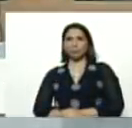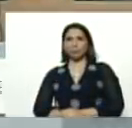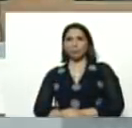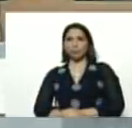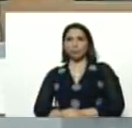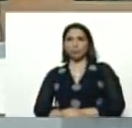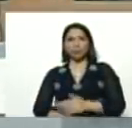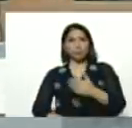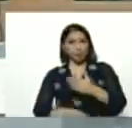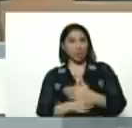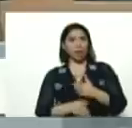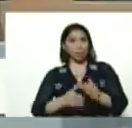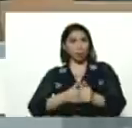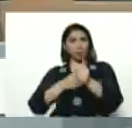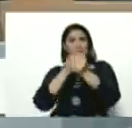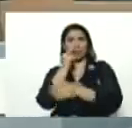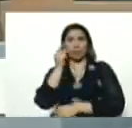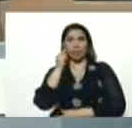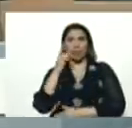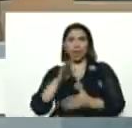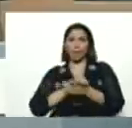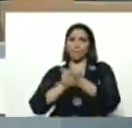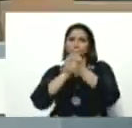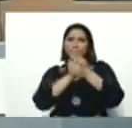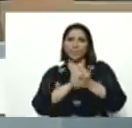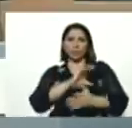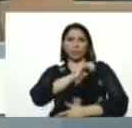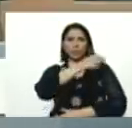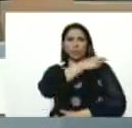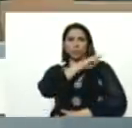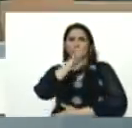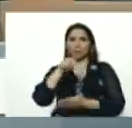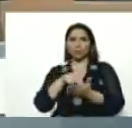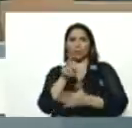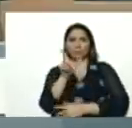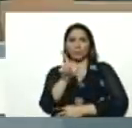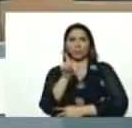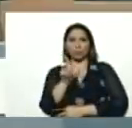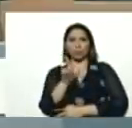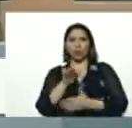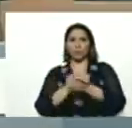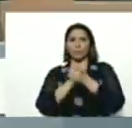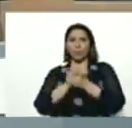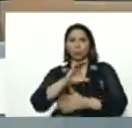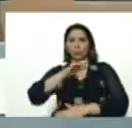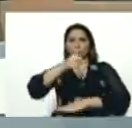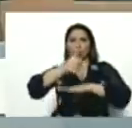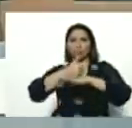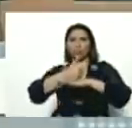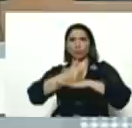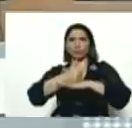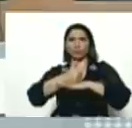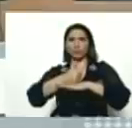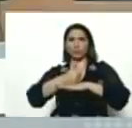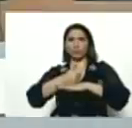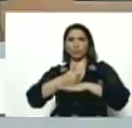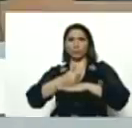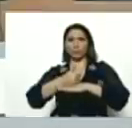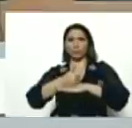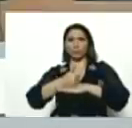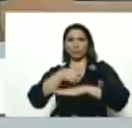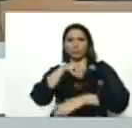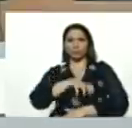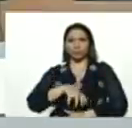vayamos líderes, compañeros de la dirección nacional, compañeros de la dirección, de las direcciones